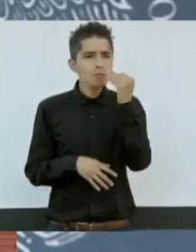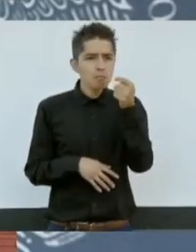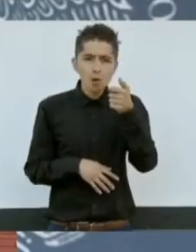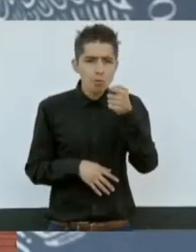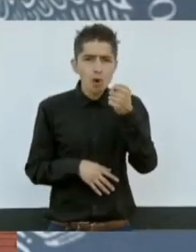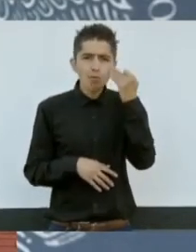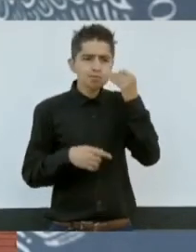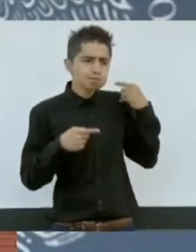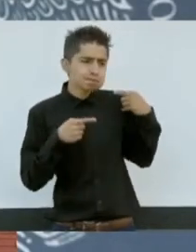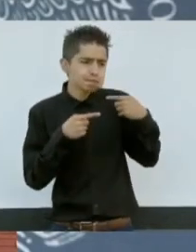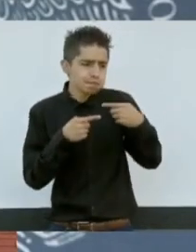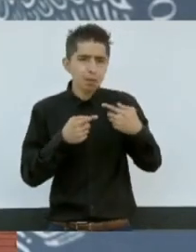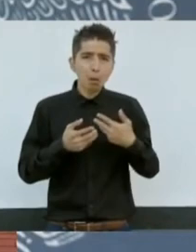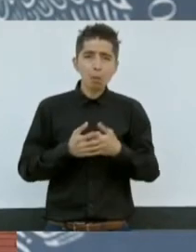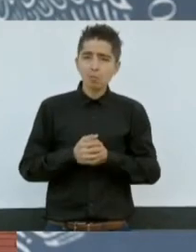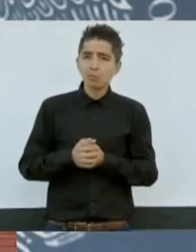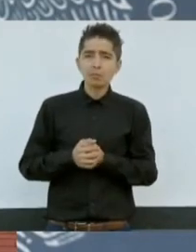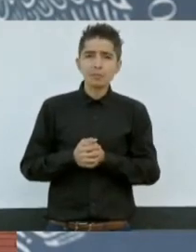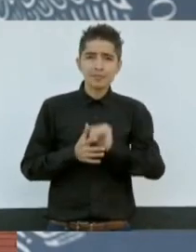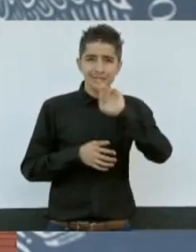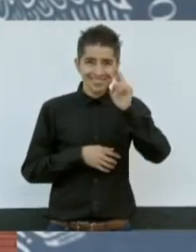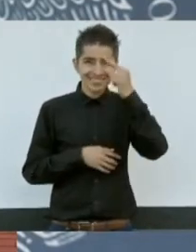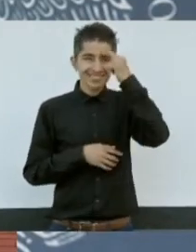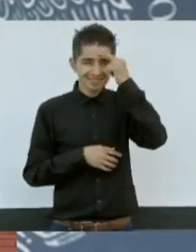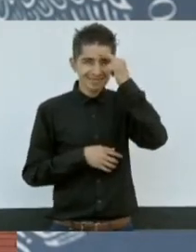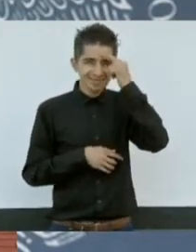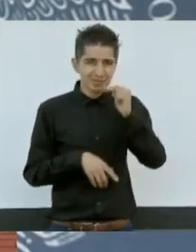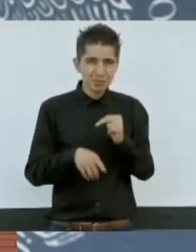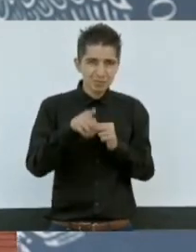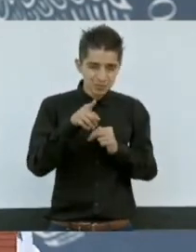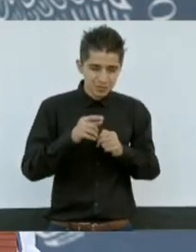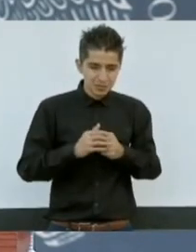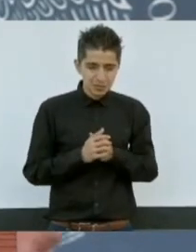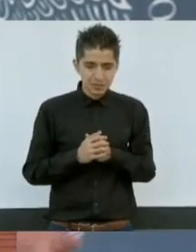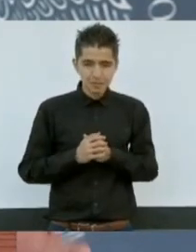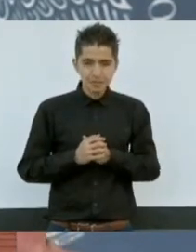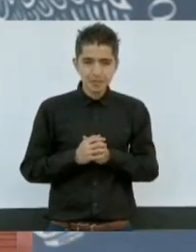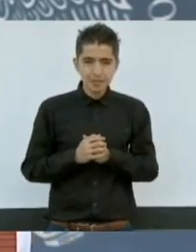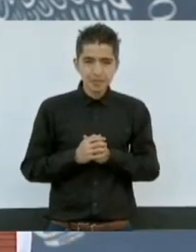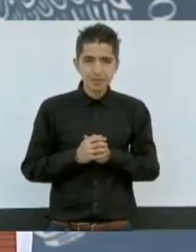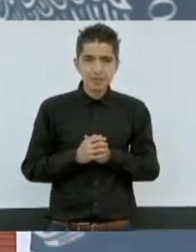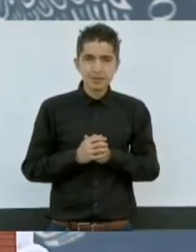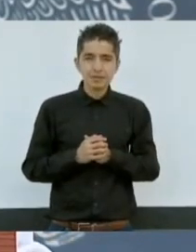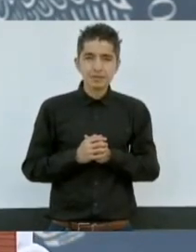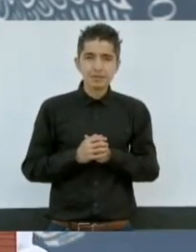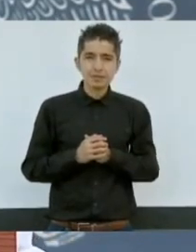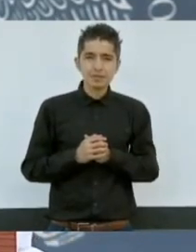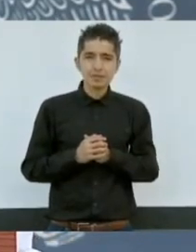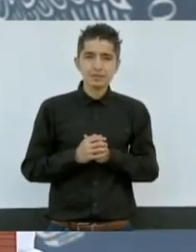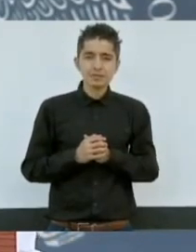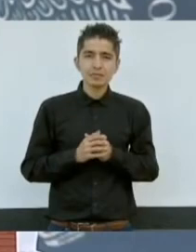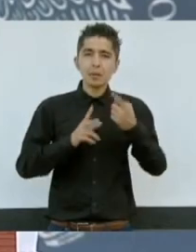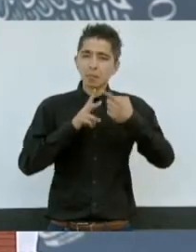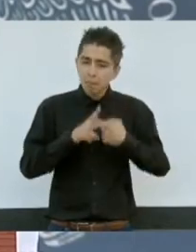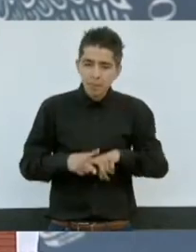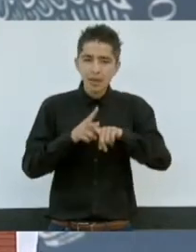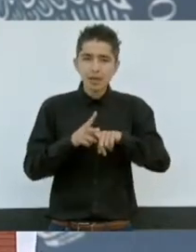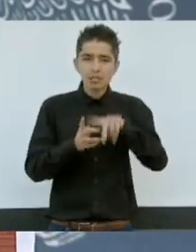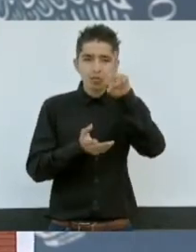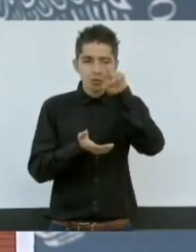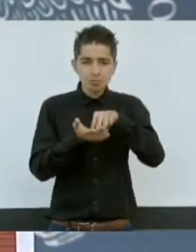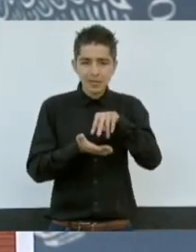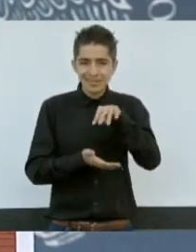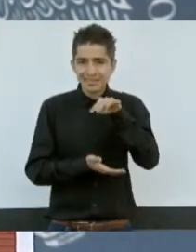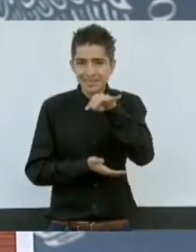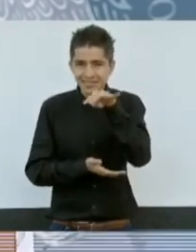Recordemos que a partir del 2019